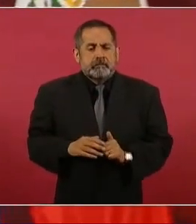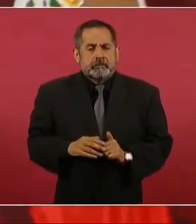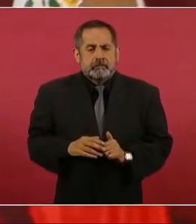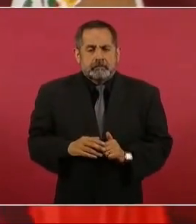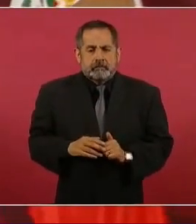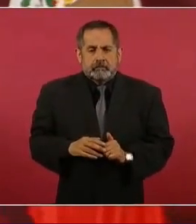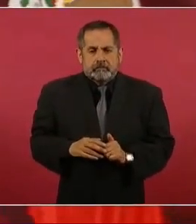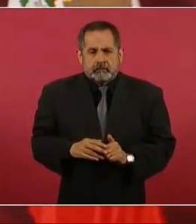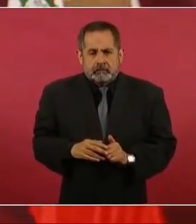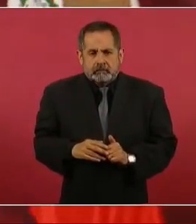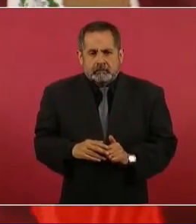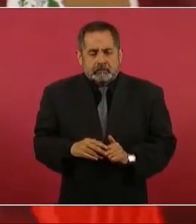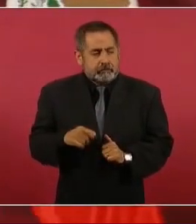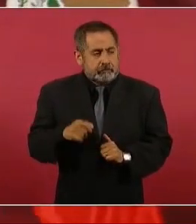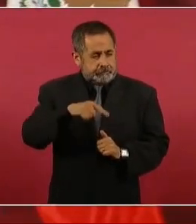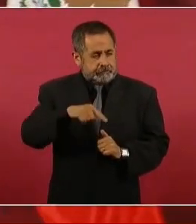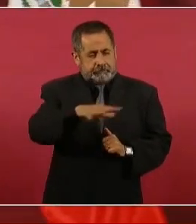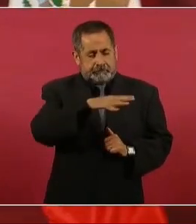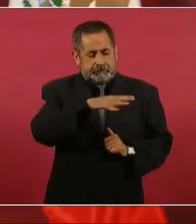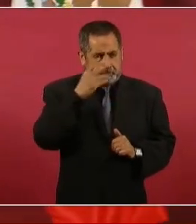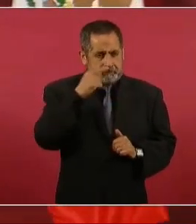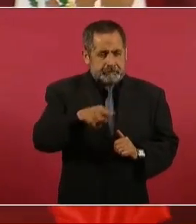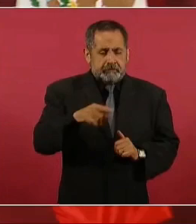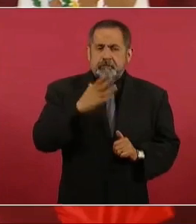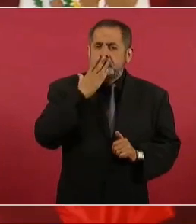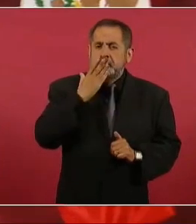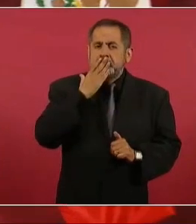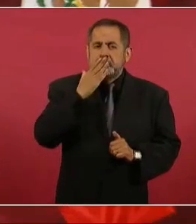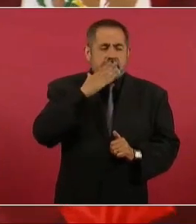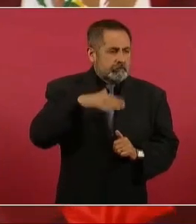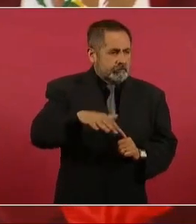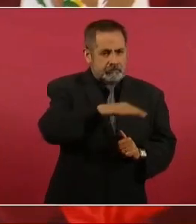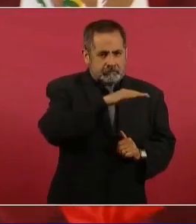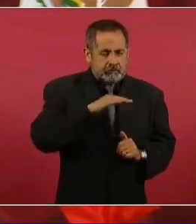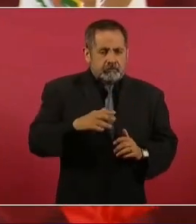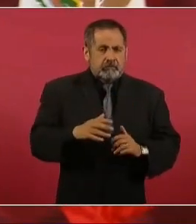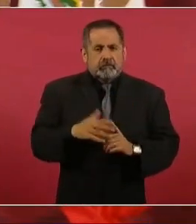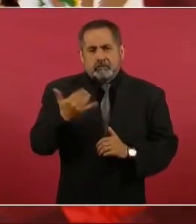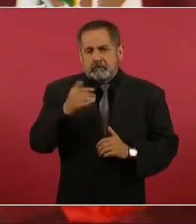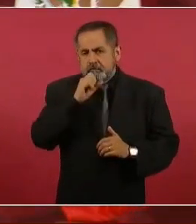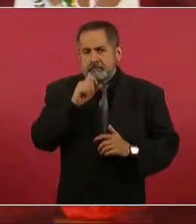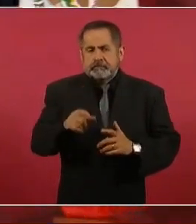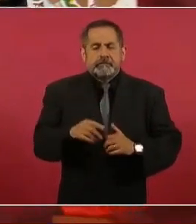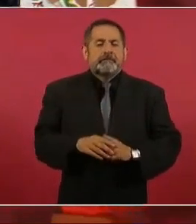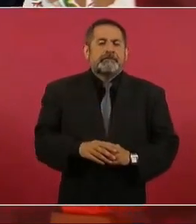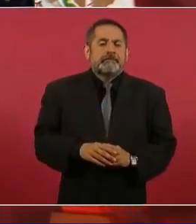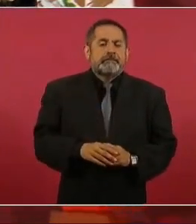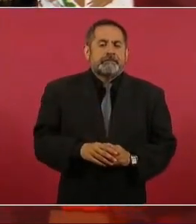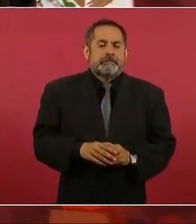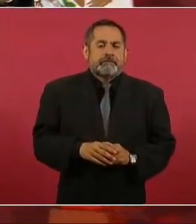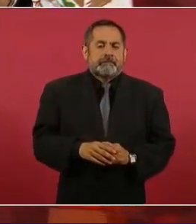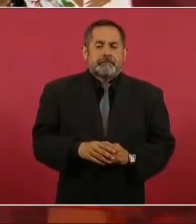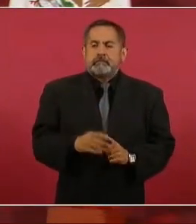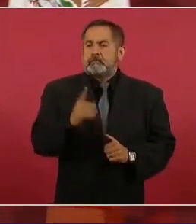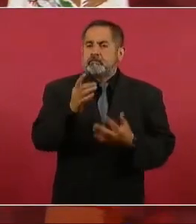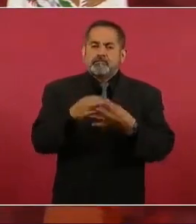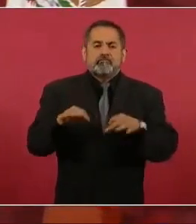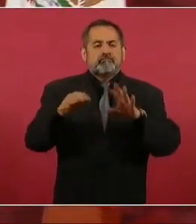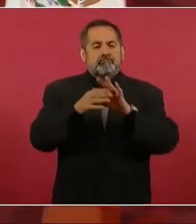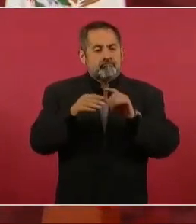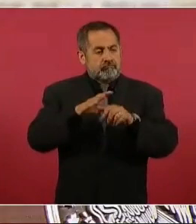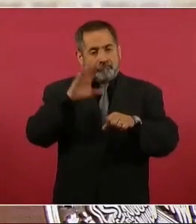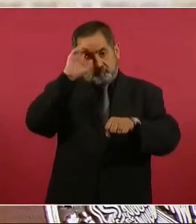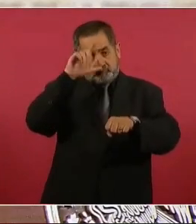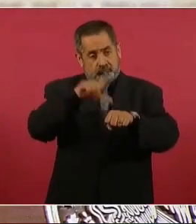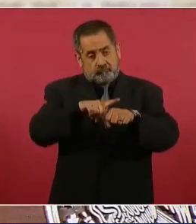esa costa sonora y la importancia de esa